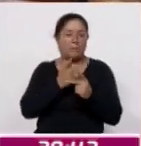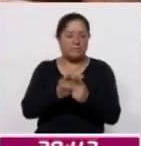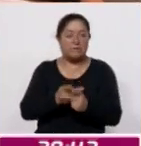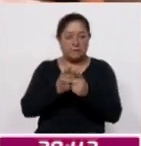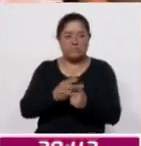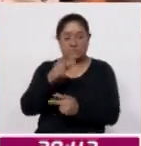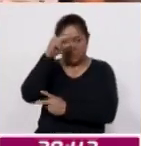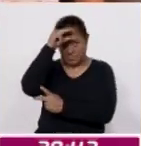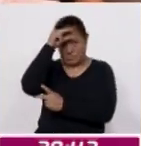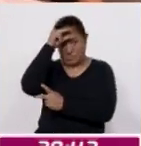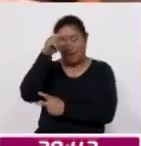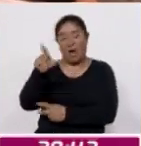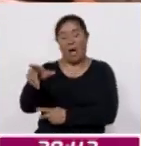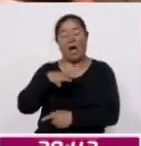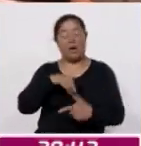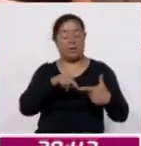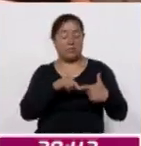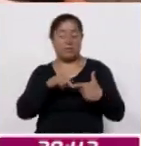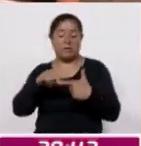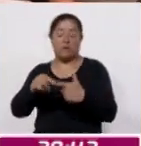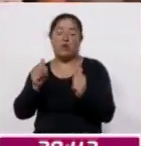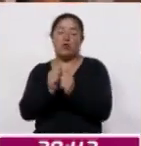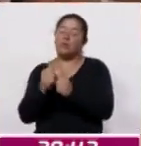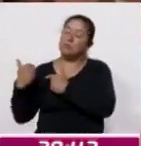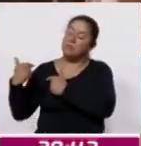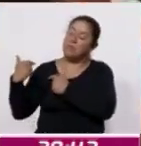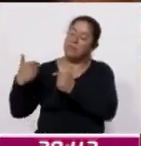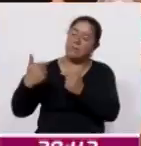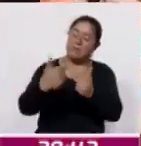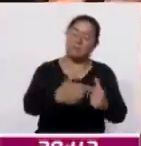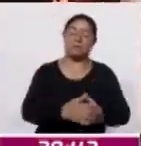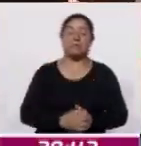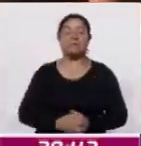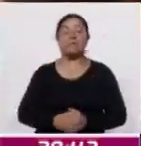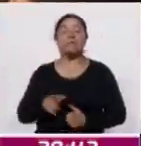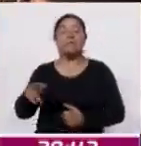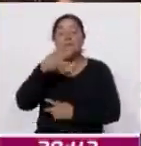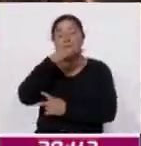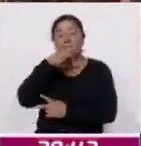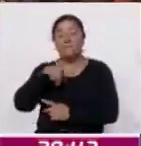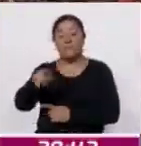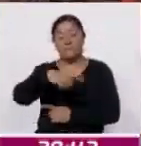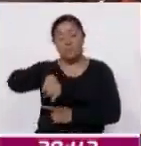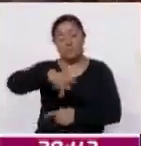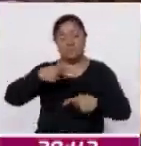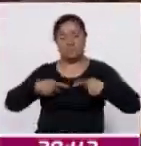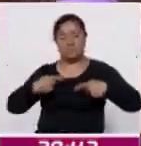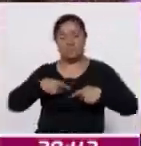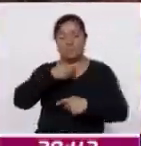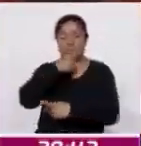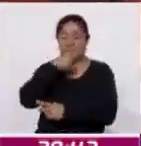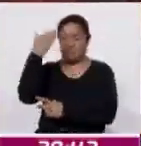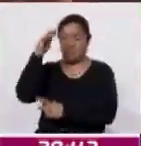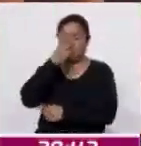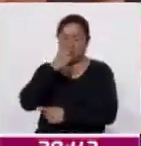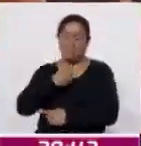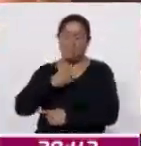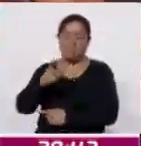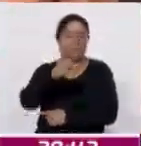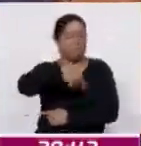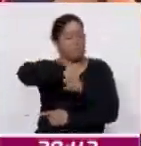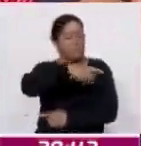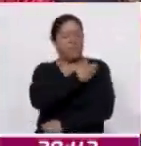sabiduría, brindan su guía a través de generaciones. Durante las celebraciones, las personas adultas mayores compartieron con sus